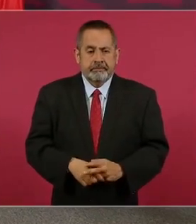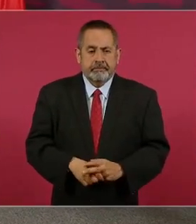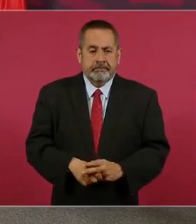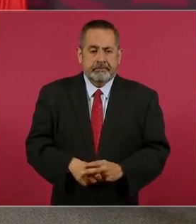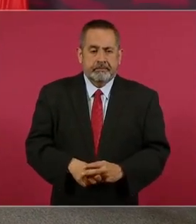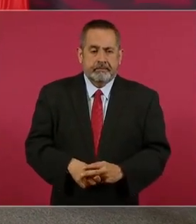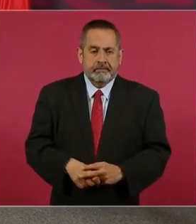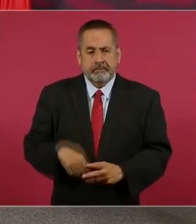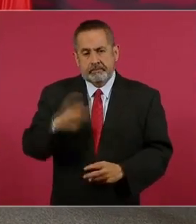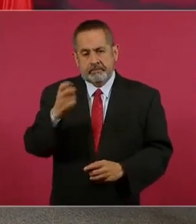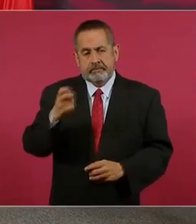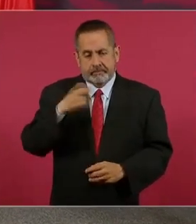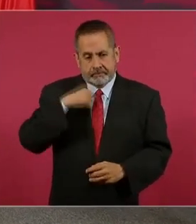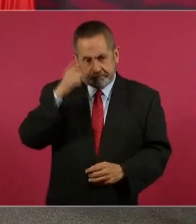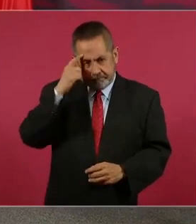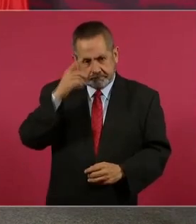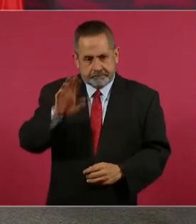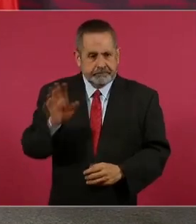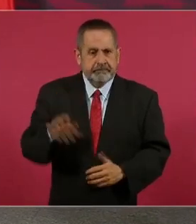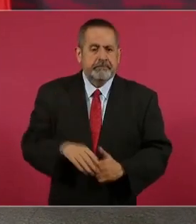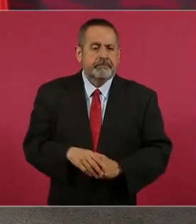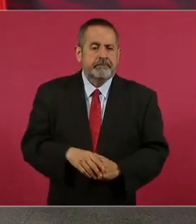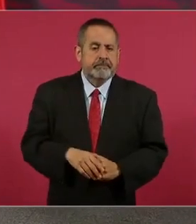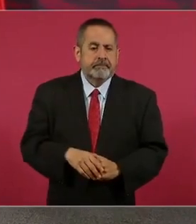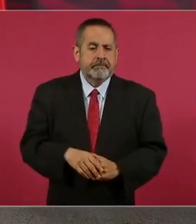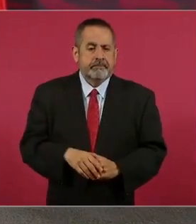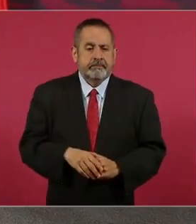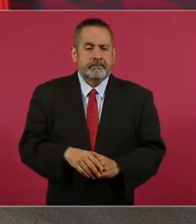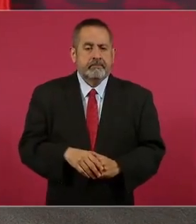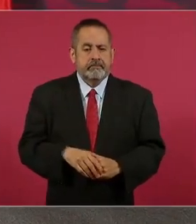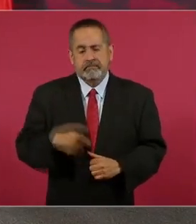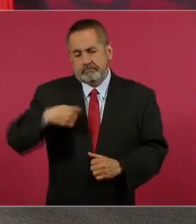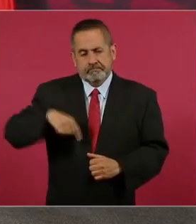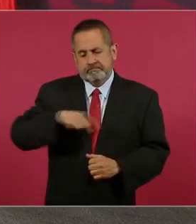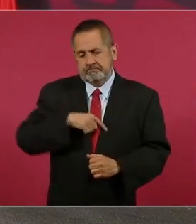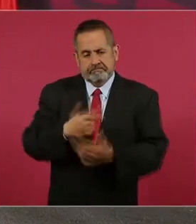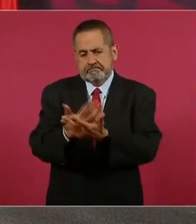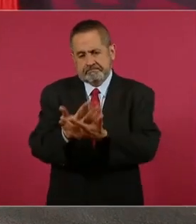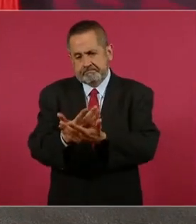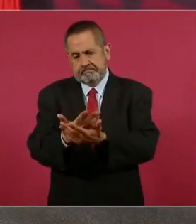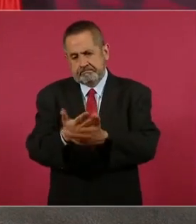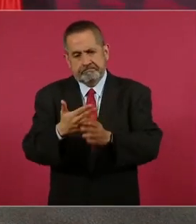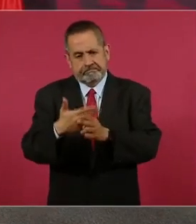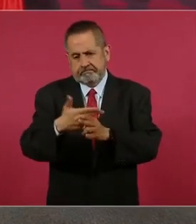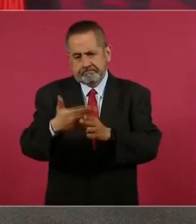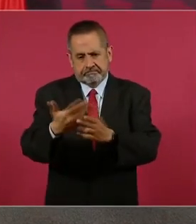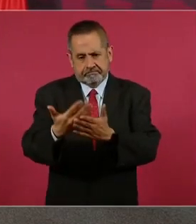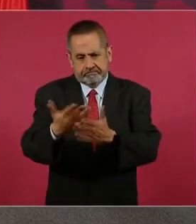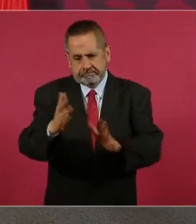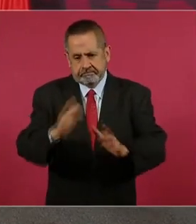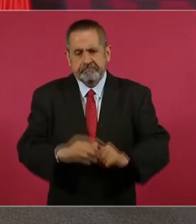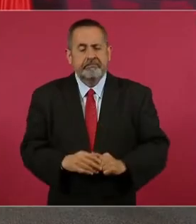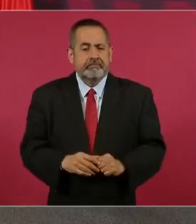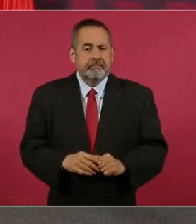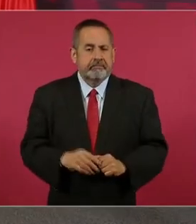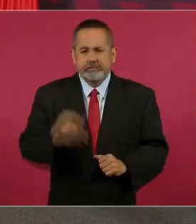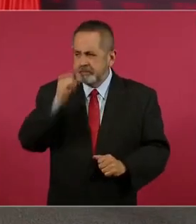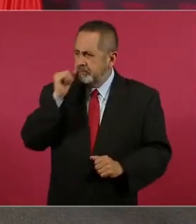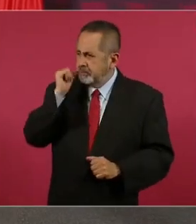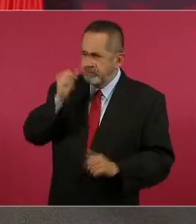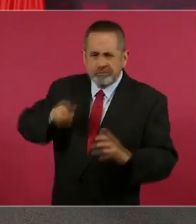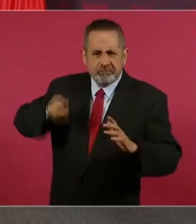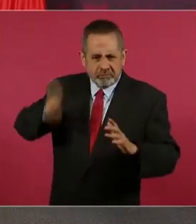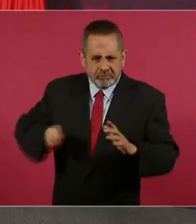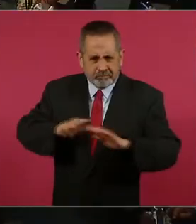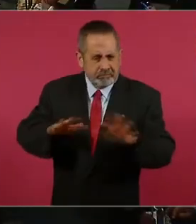Entonces, por eso vamos a esperarnos. Ayer ya resolvieron lo de